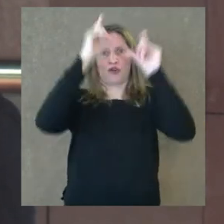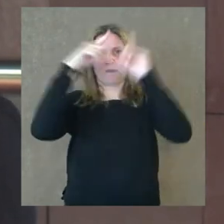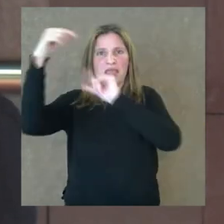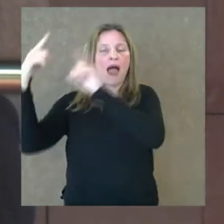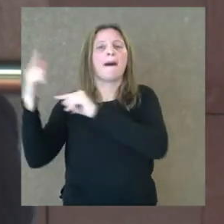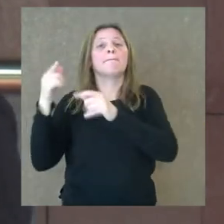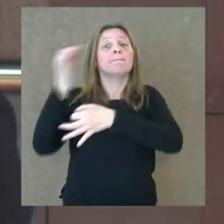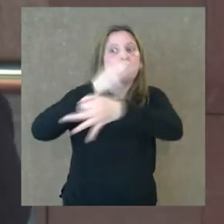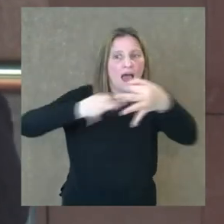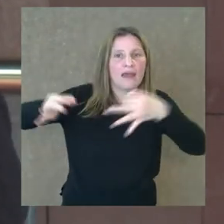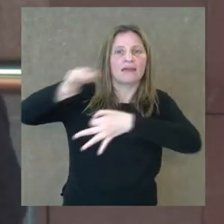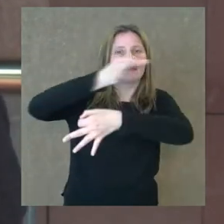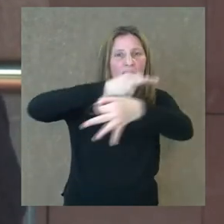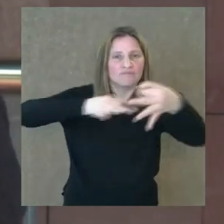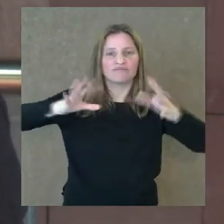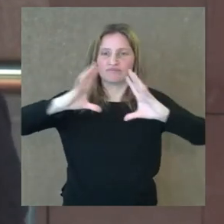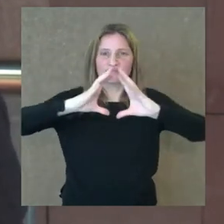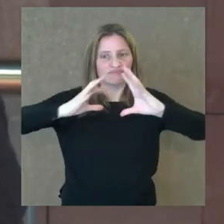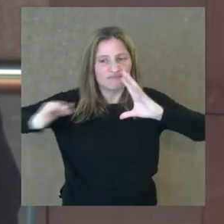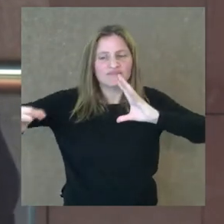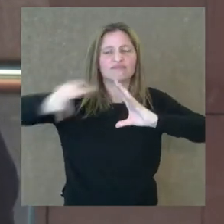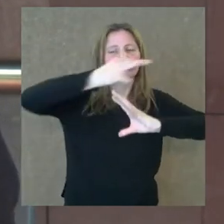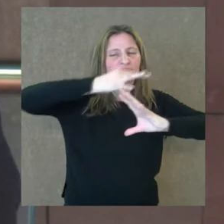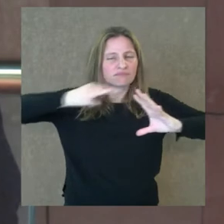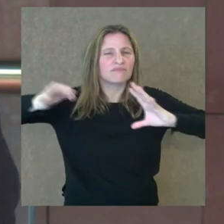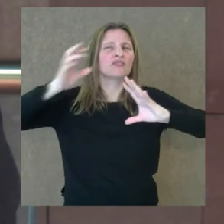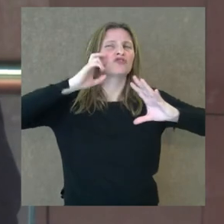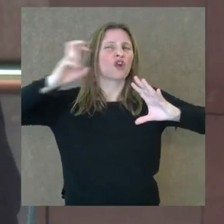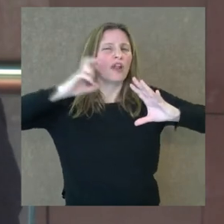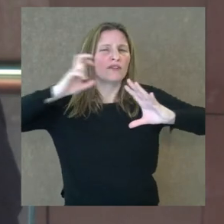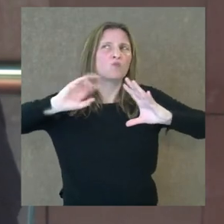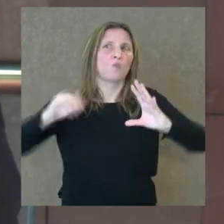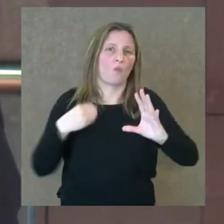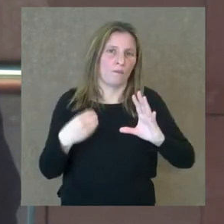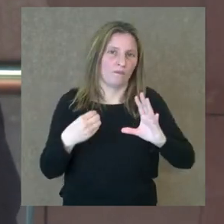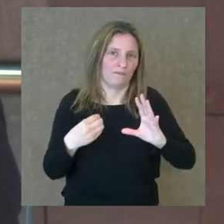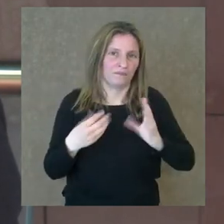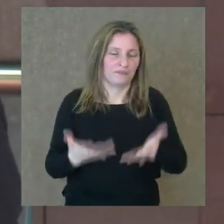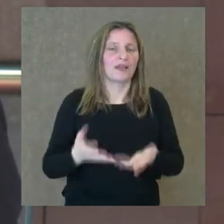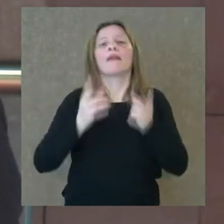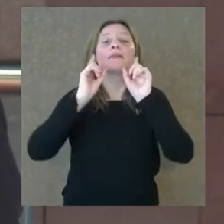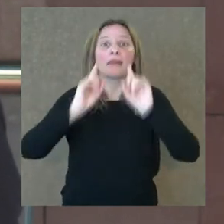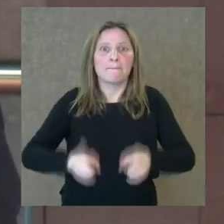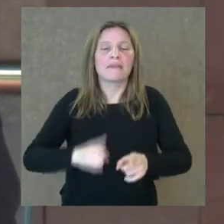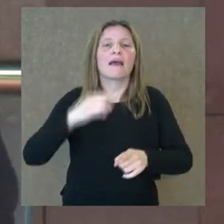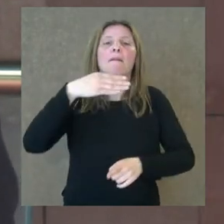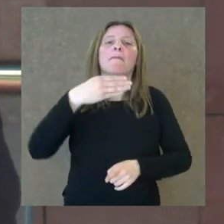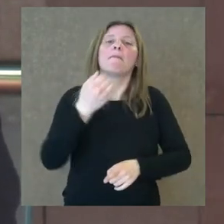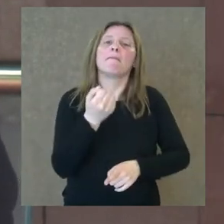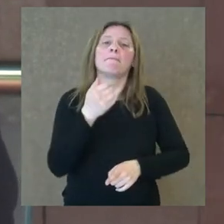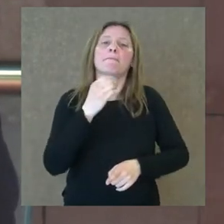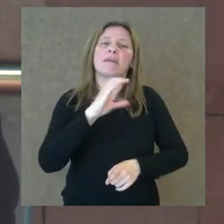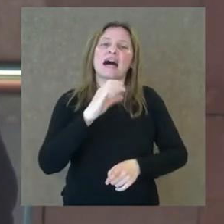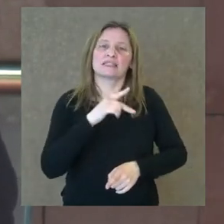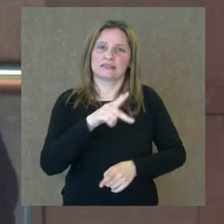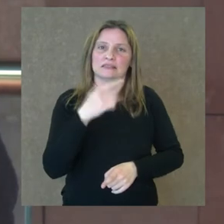Los planetas moviéndose alrededor de la Tierra, ¿qué influencia sonora podrían tener? Y bueno, y por supuesto Bach es